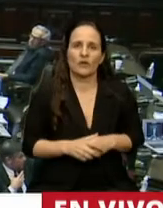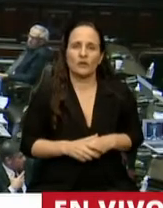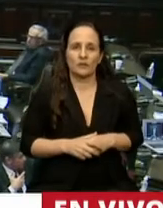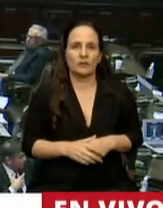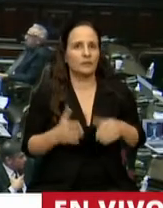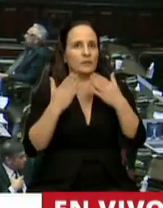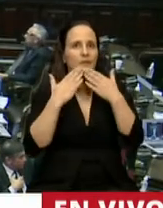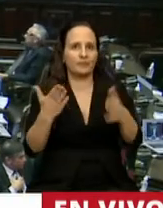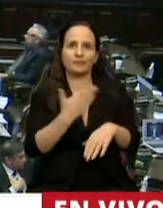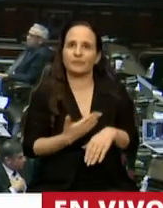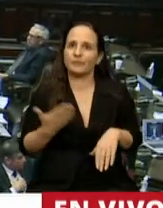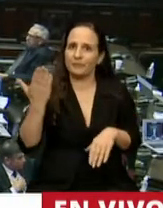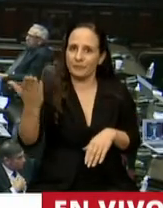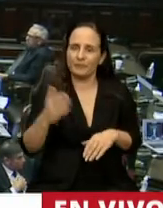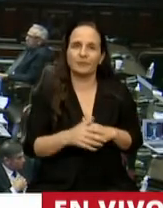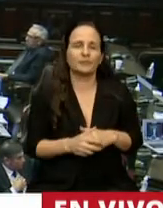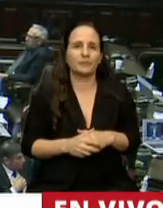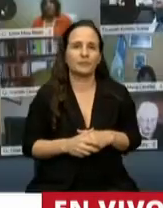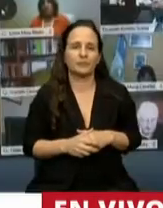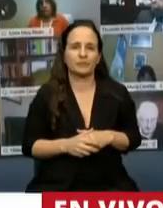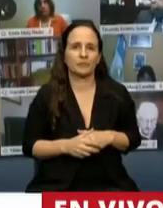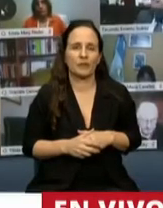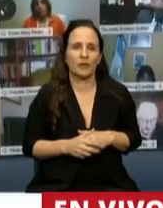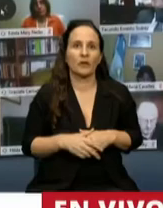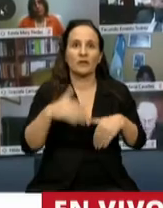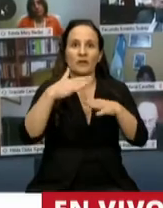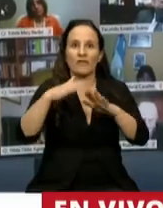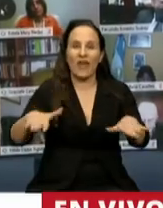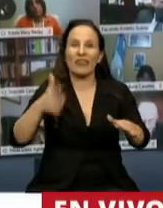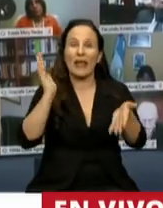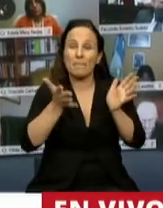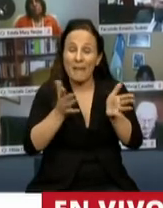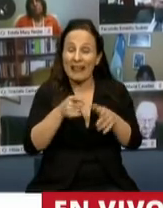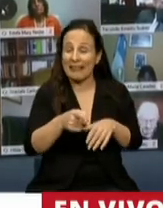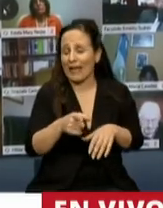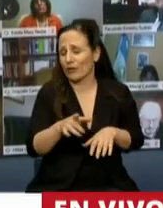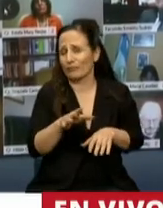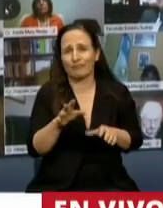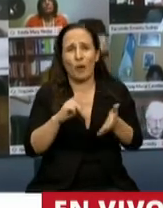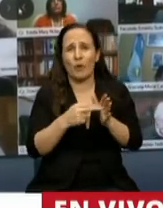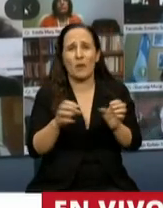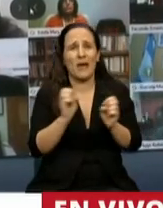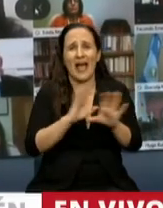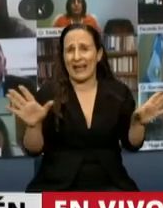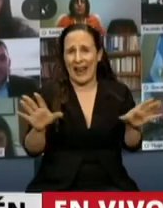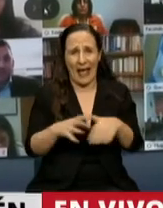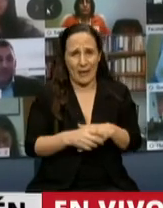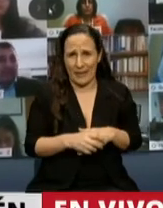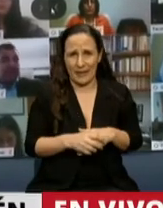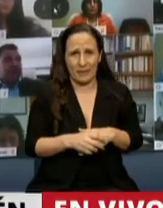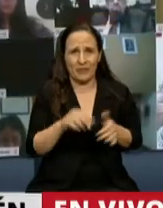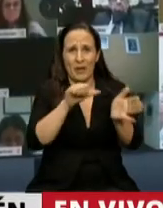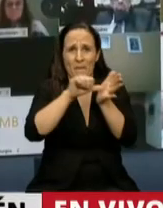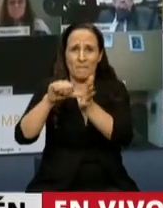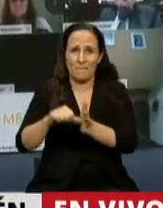Gracias señor presidente. El maltrato infantil es un problema gravísimo que afecta a todos los países del mundo